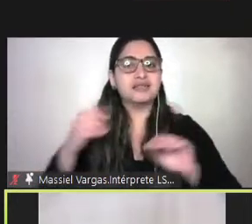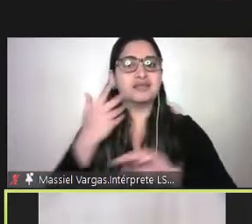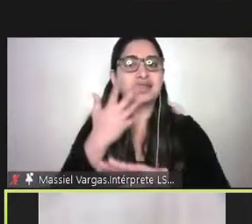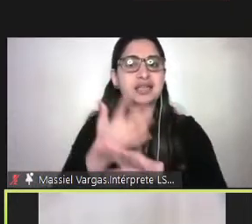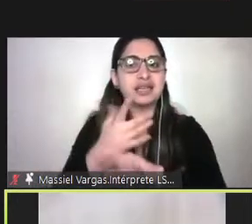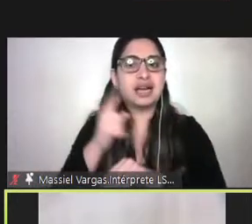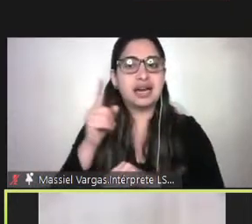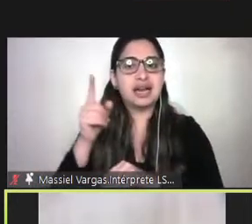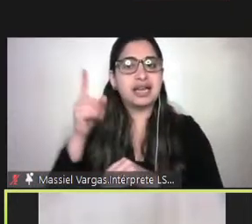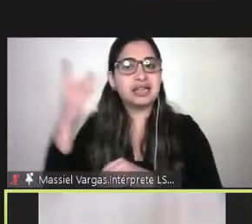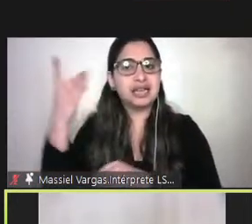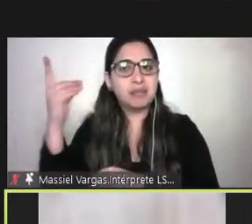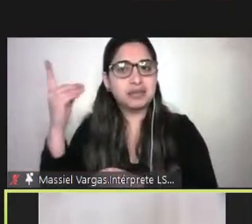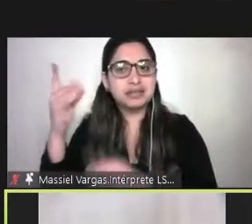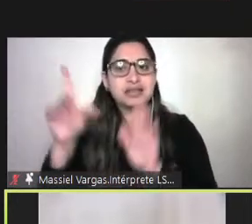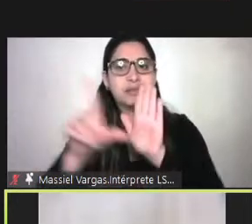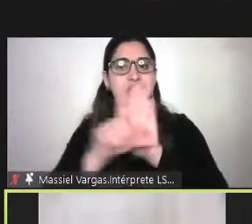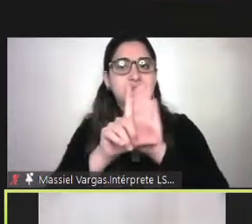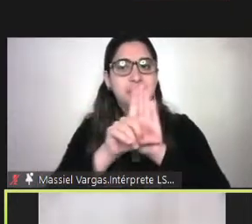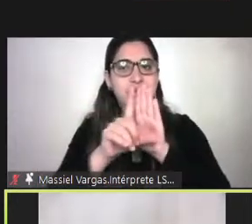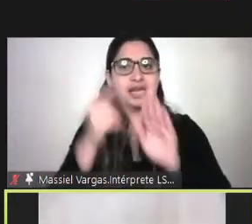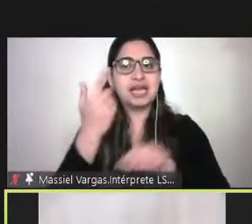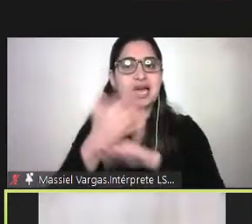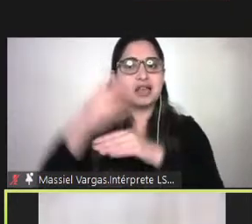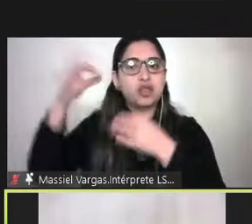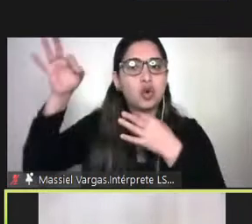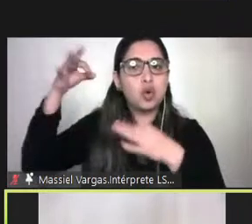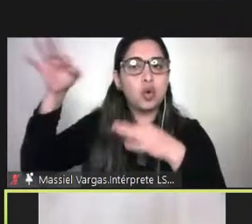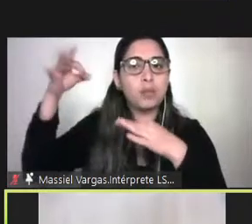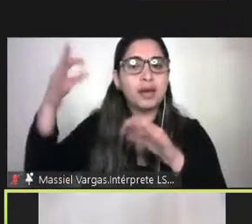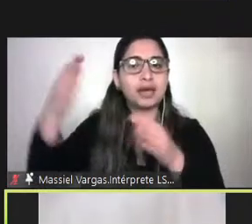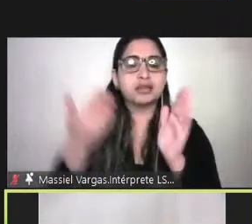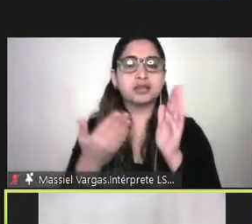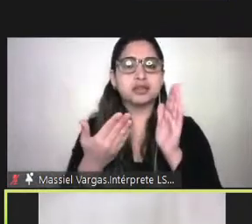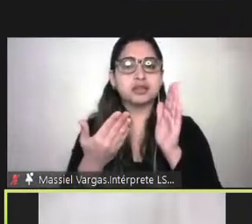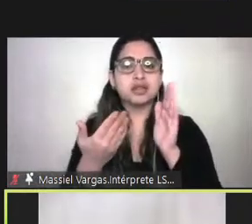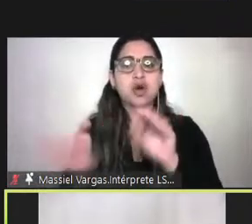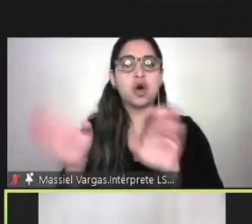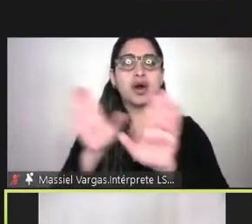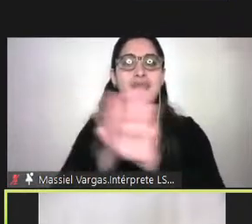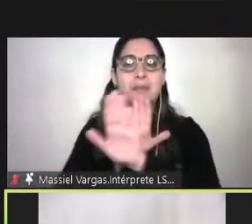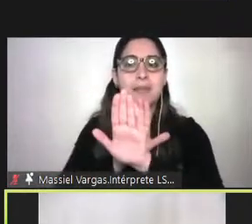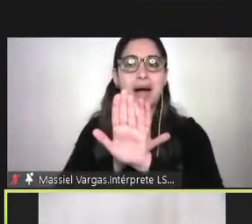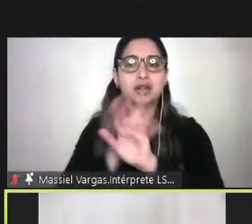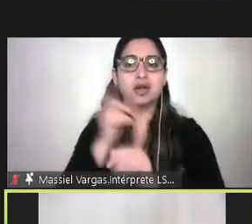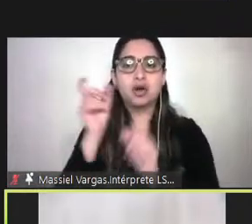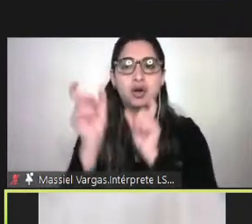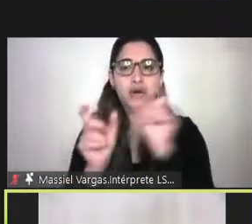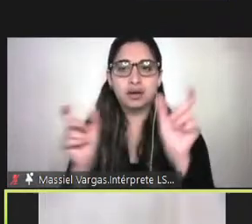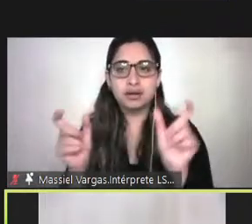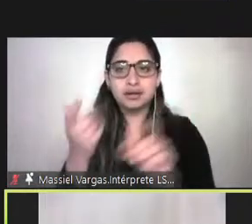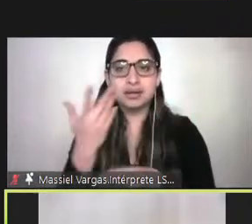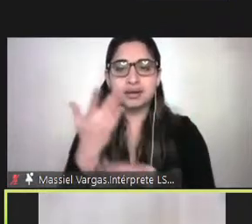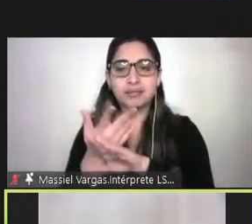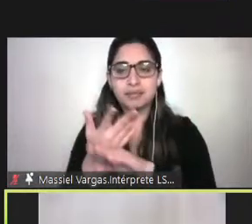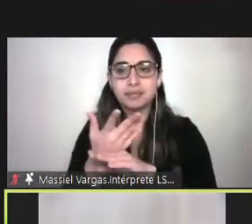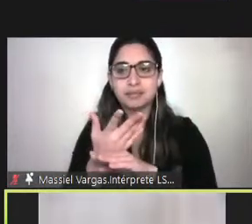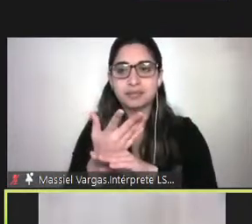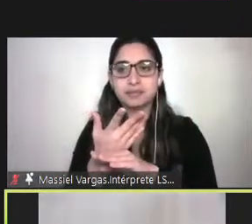legales y vamos a tener documentos que van a respaldar a estas personas en términos de objetivar